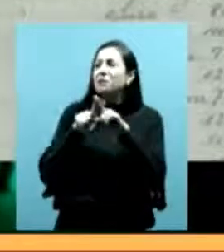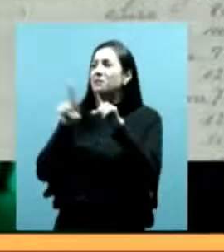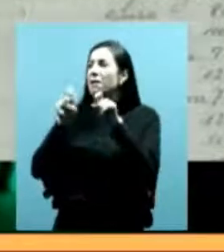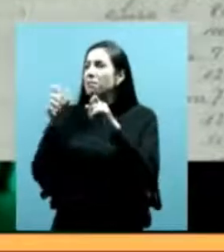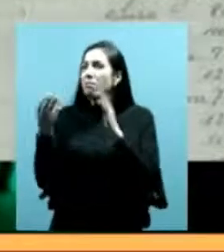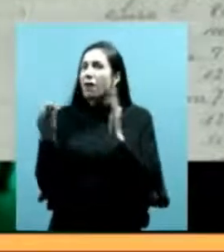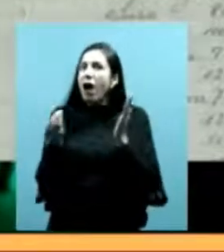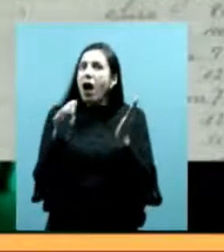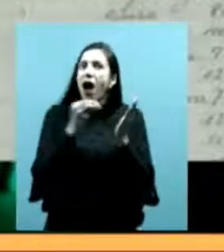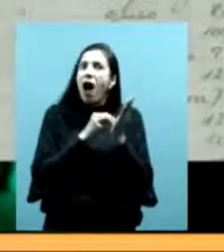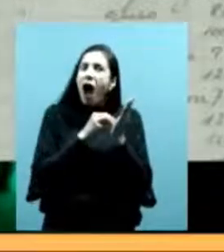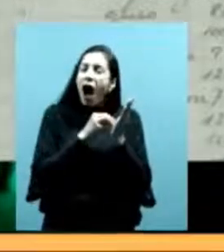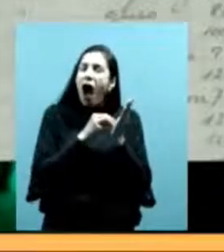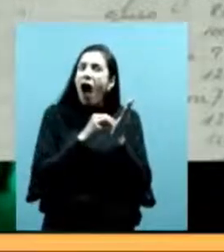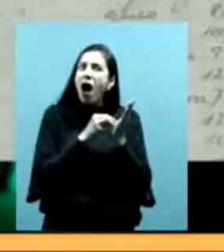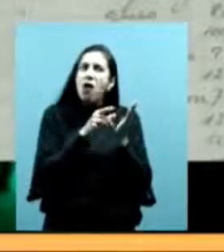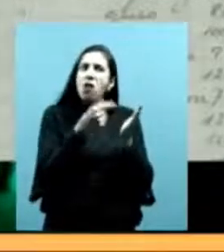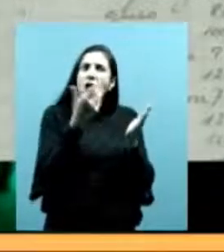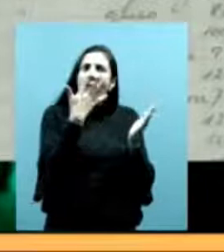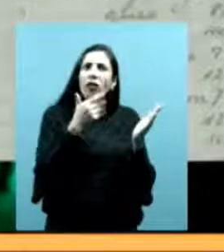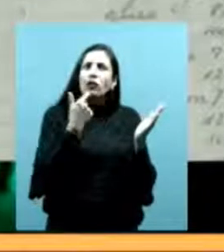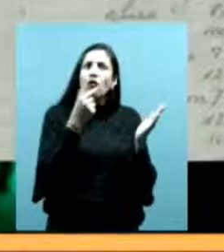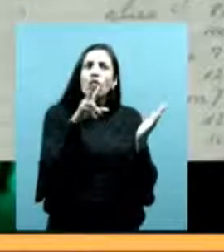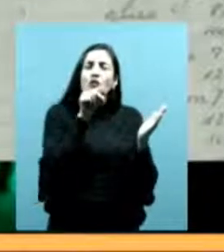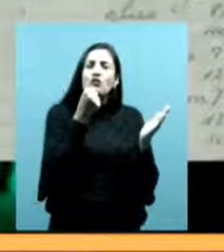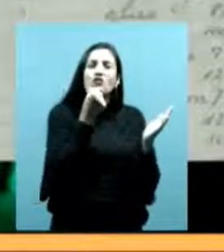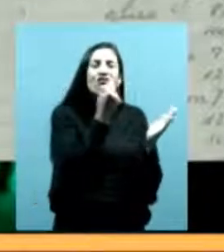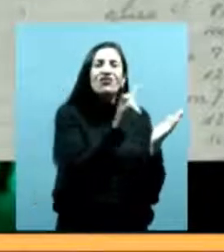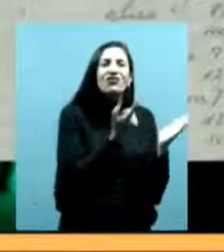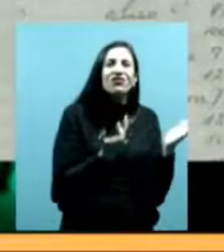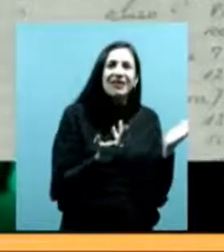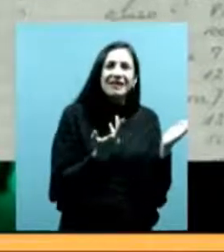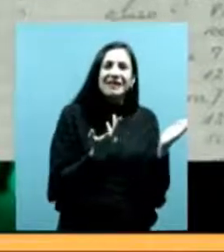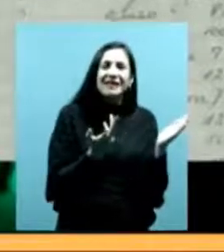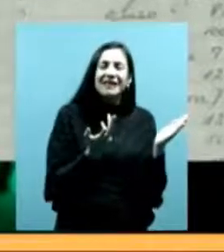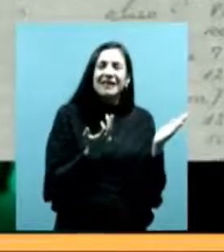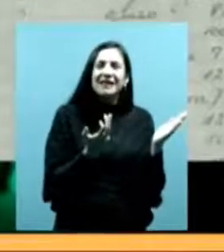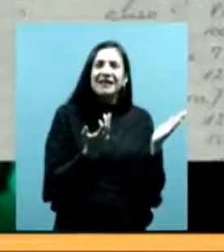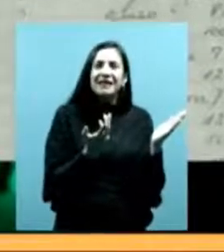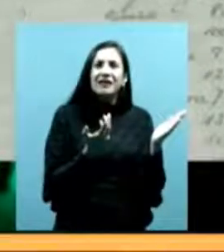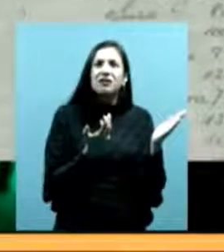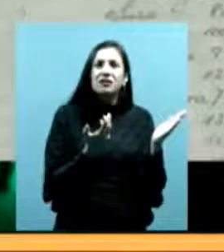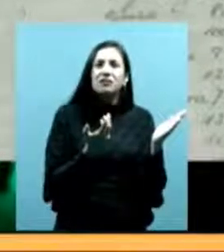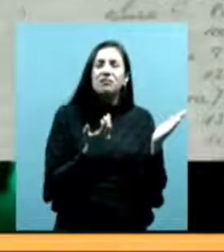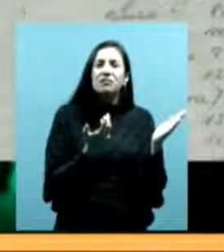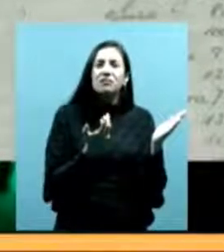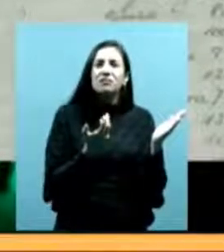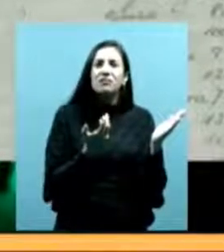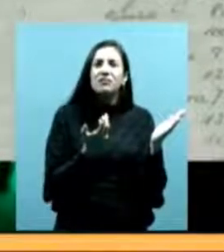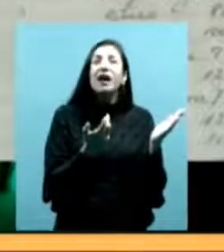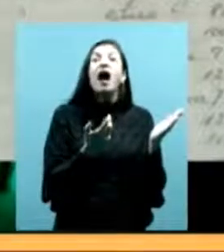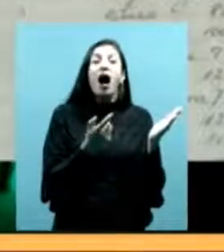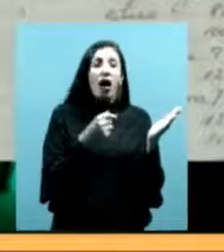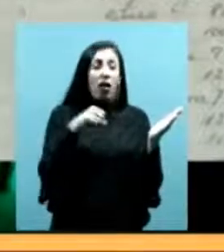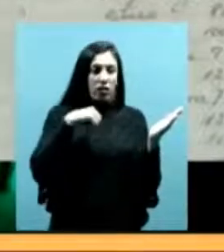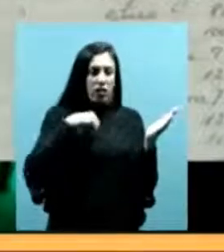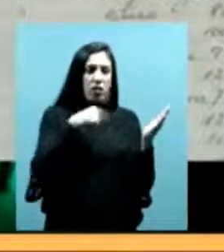Realmente se señalan, se marcan los animales para indicar que tienen propiedades, que están registrados,